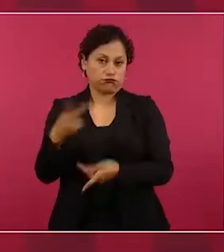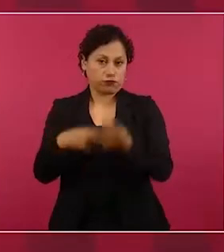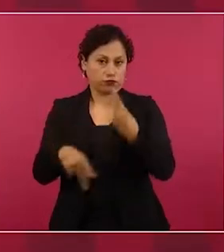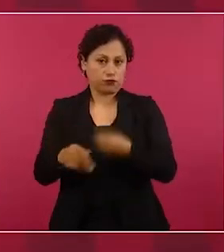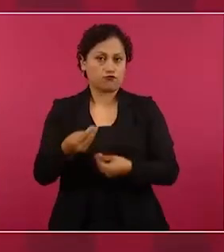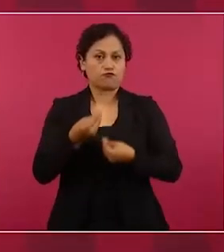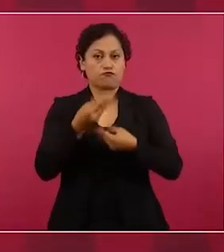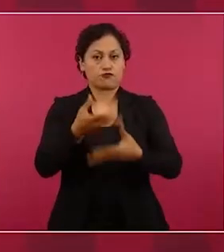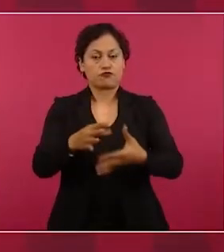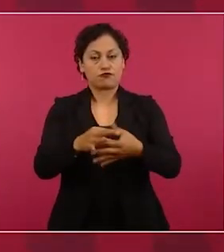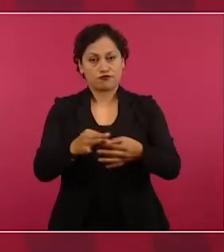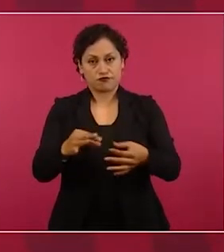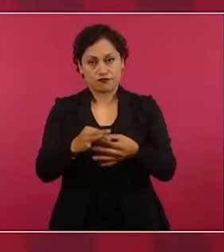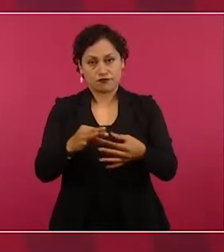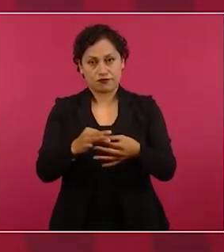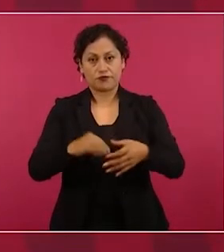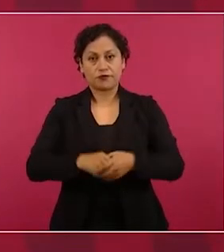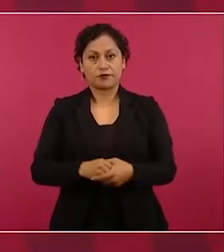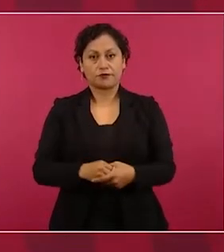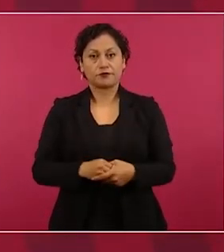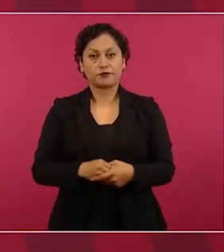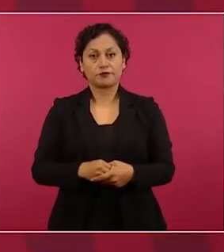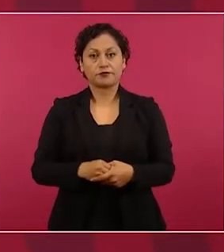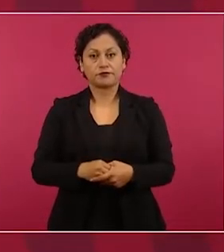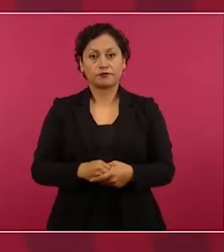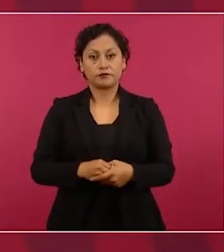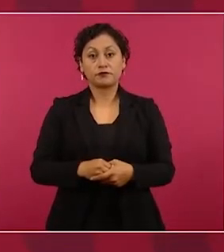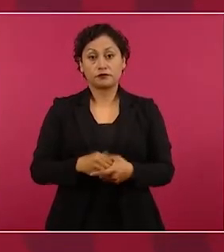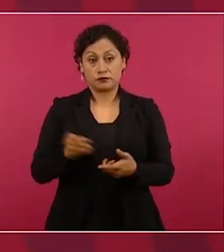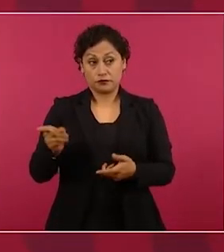y se les dijo que se iba a actuar.